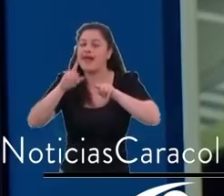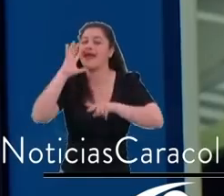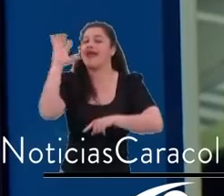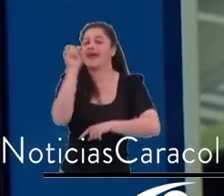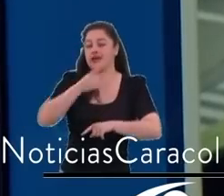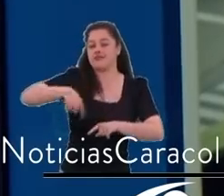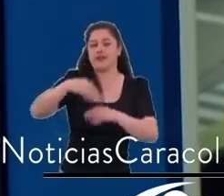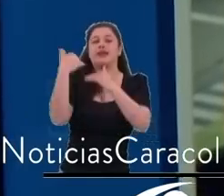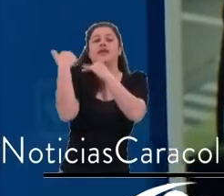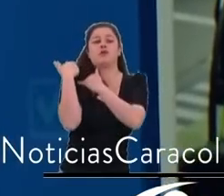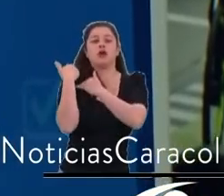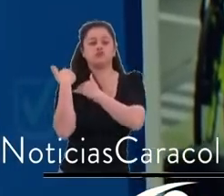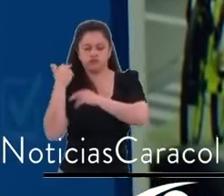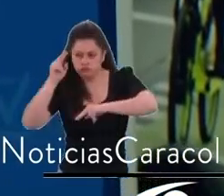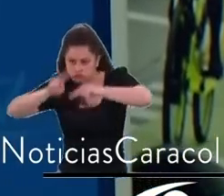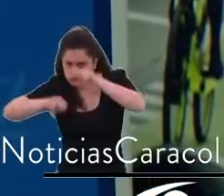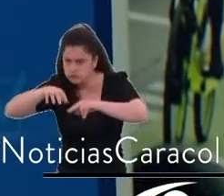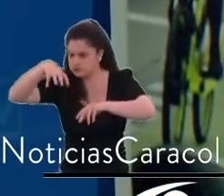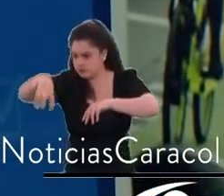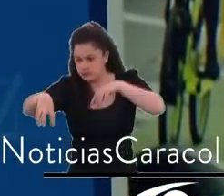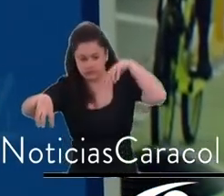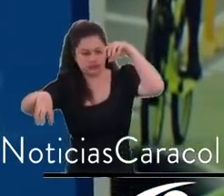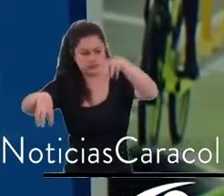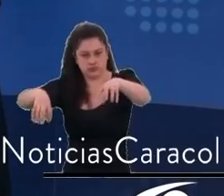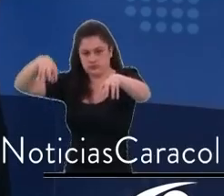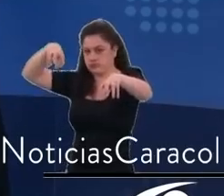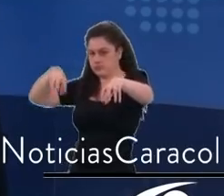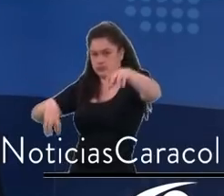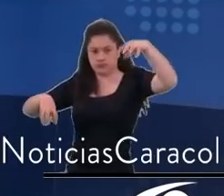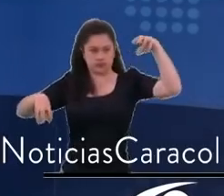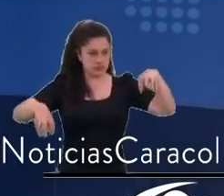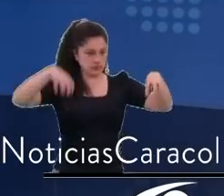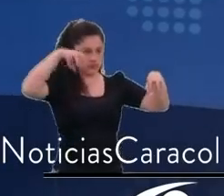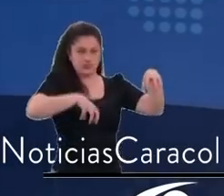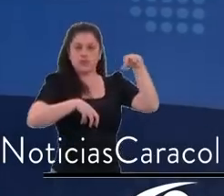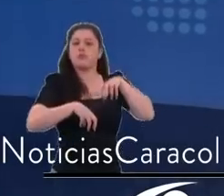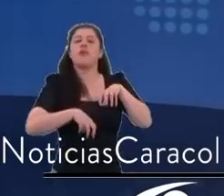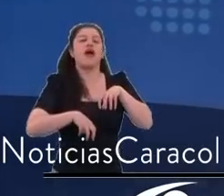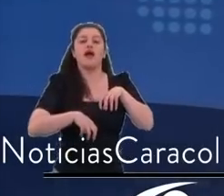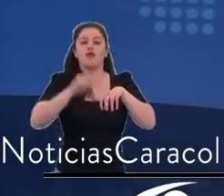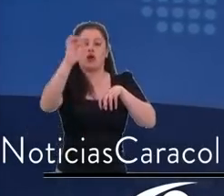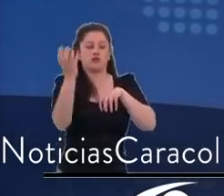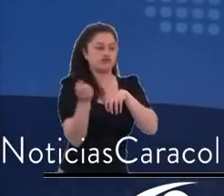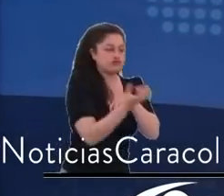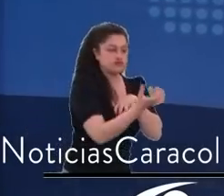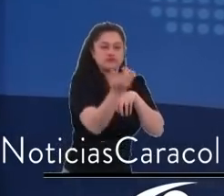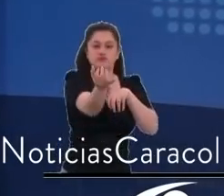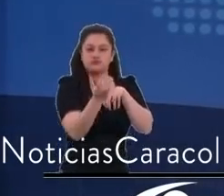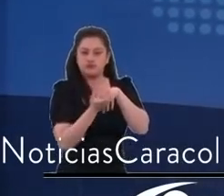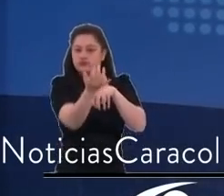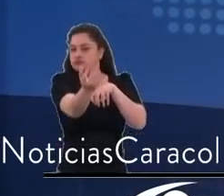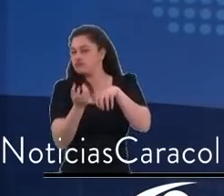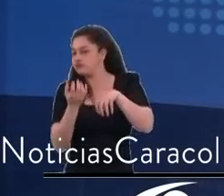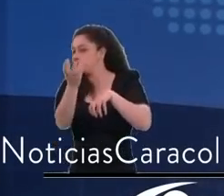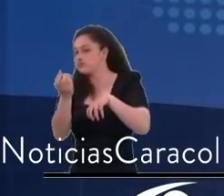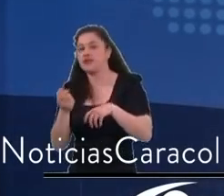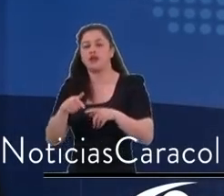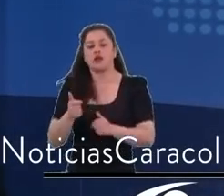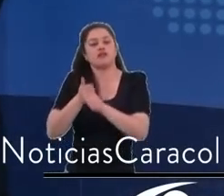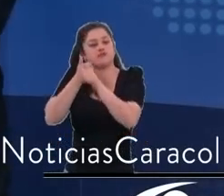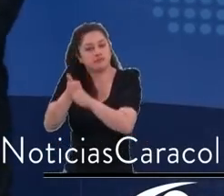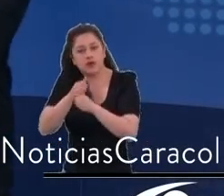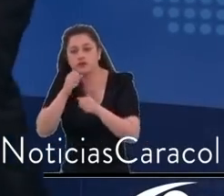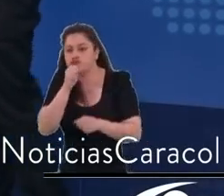que necesitan cuidado y liberar a las mujeres de esa carga de cuidado no remunerable. Movilidad. Tercer gran lío enorme,